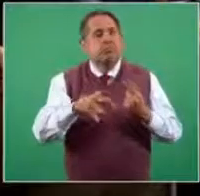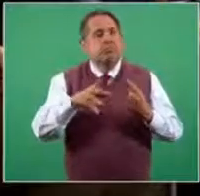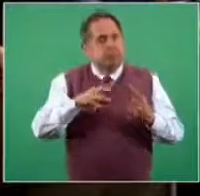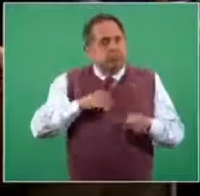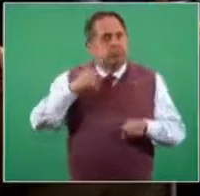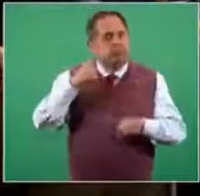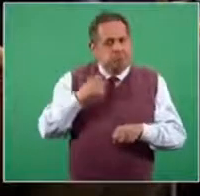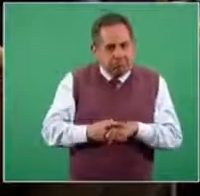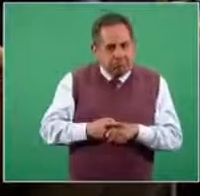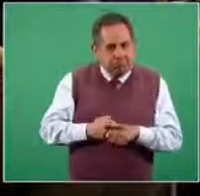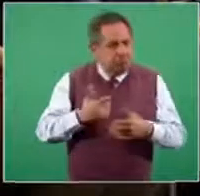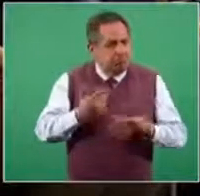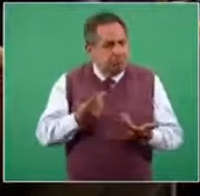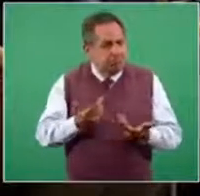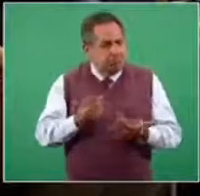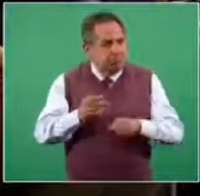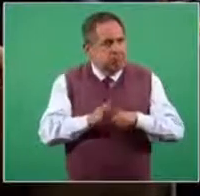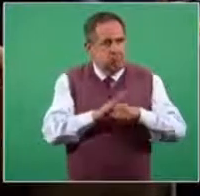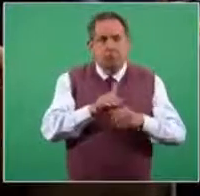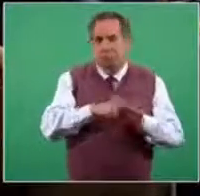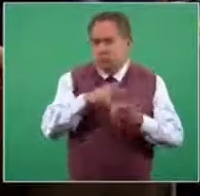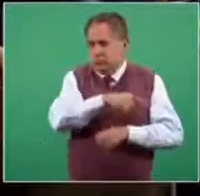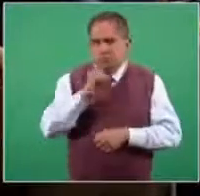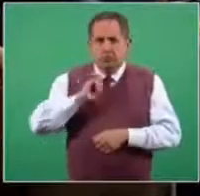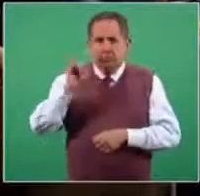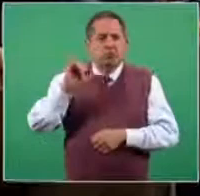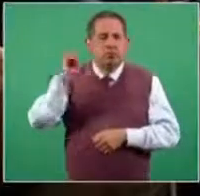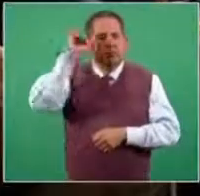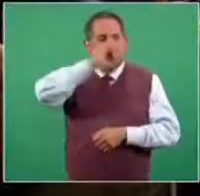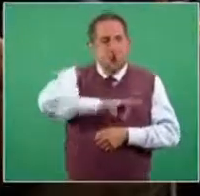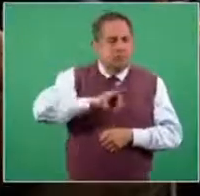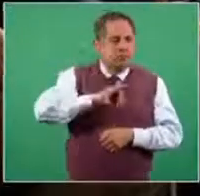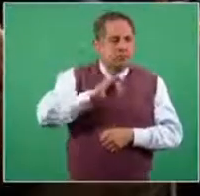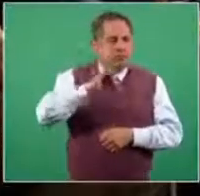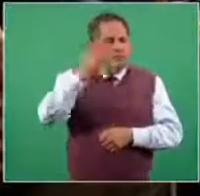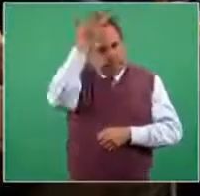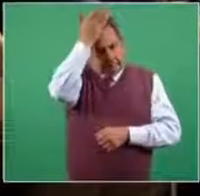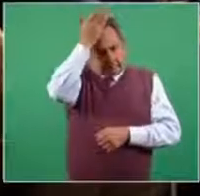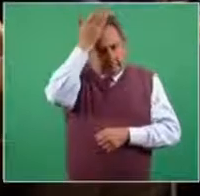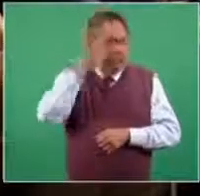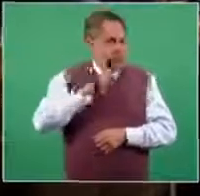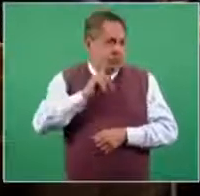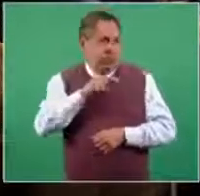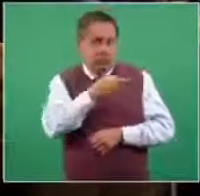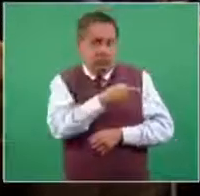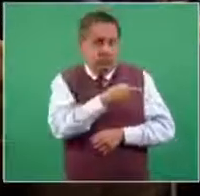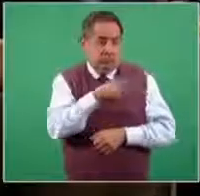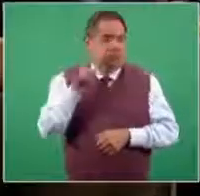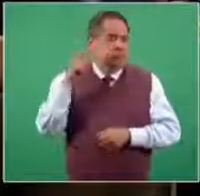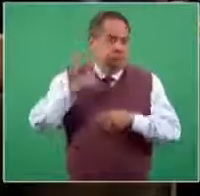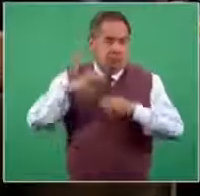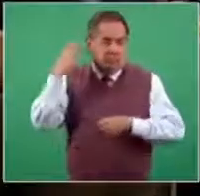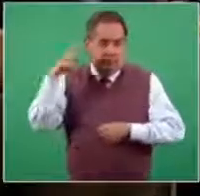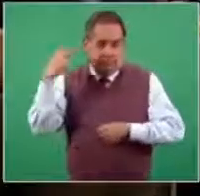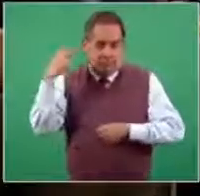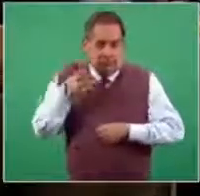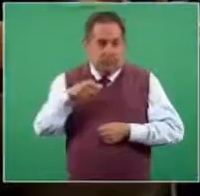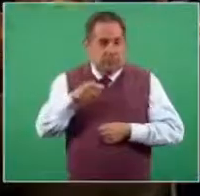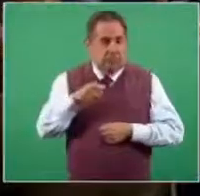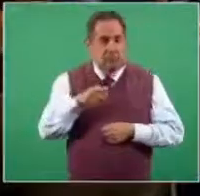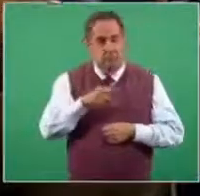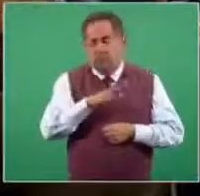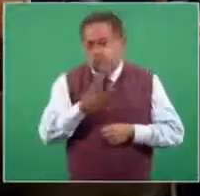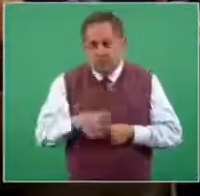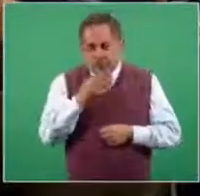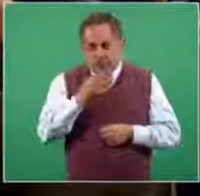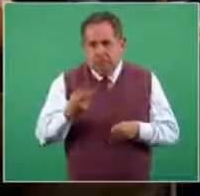enfermeras de un hospital en Coatzacoalco, Veracruz, y qué es lo que pasó en este caso